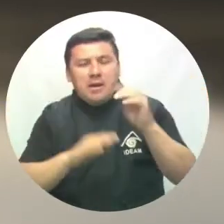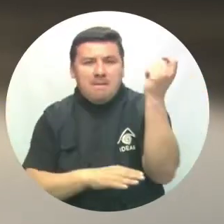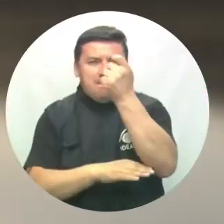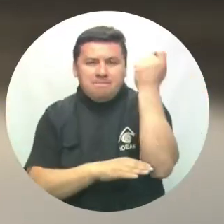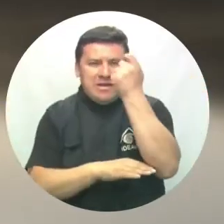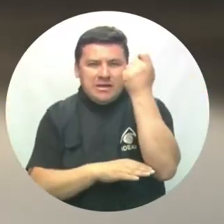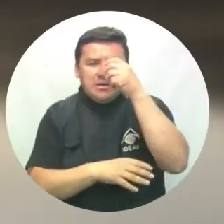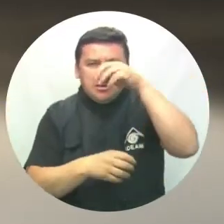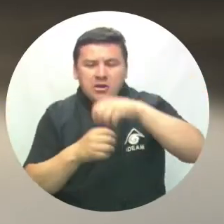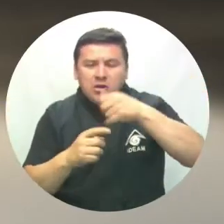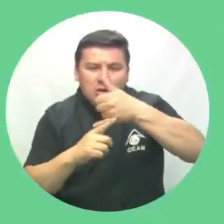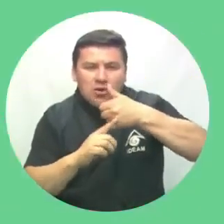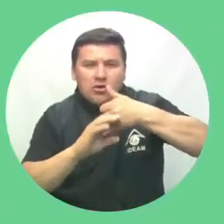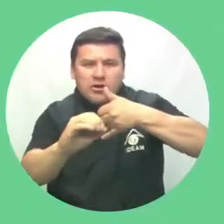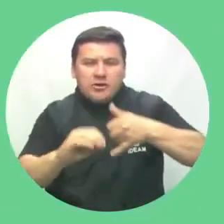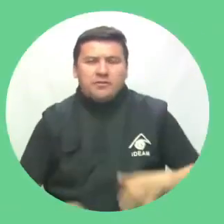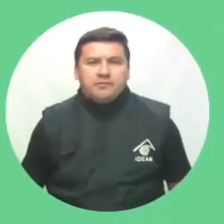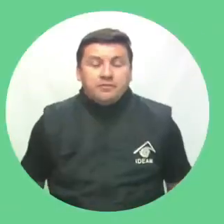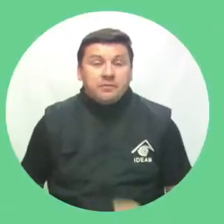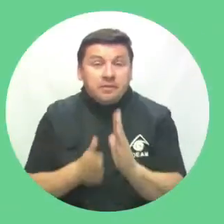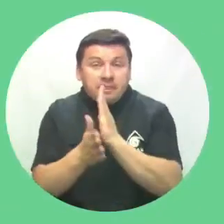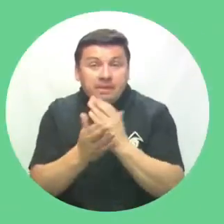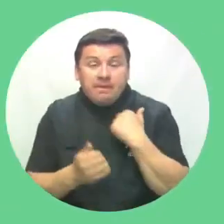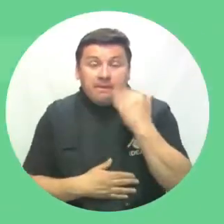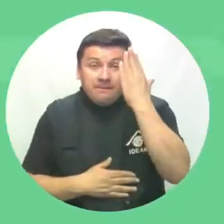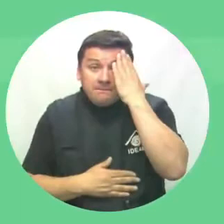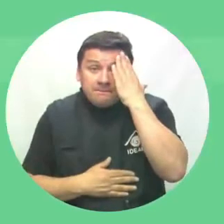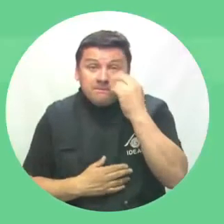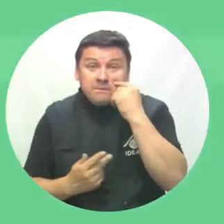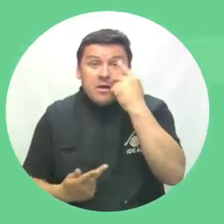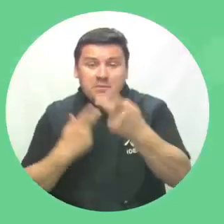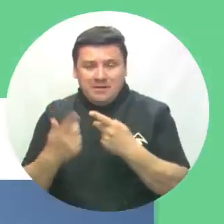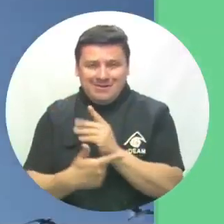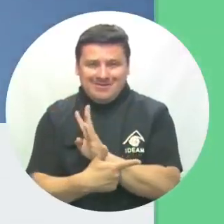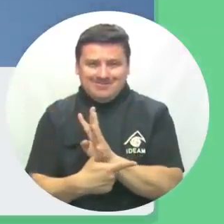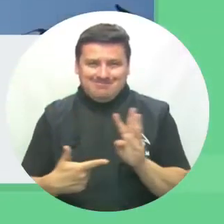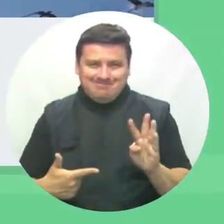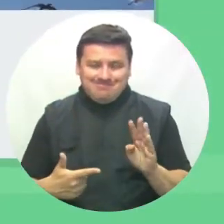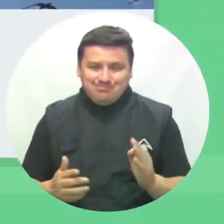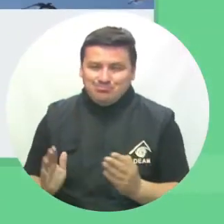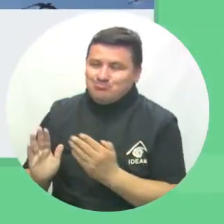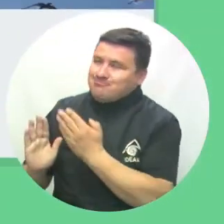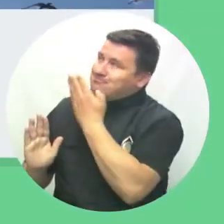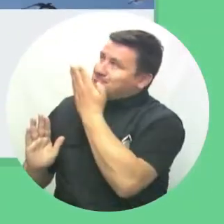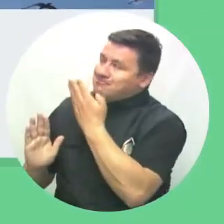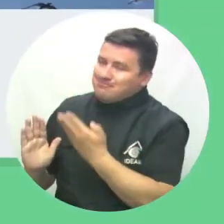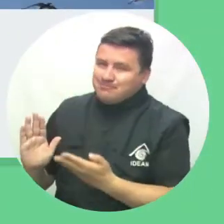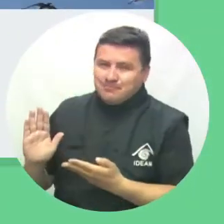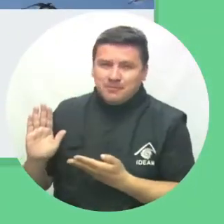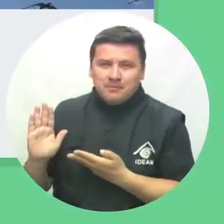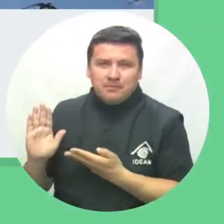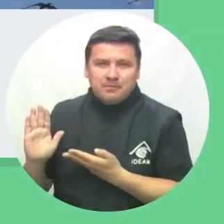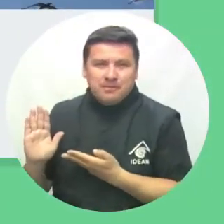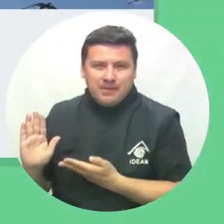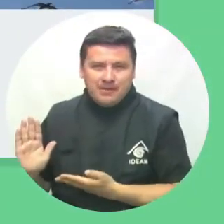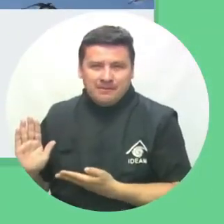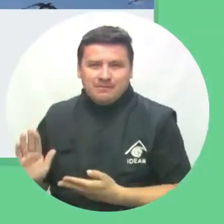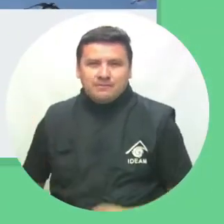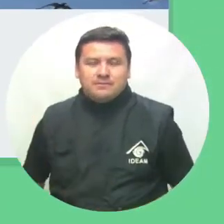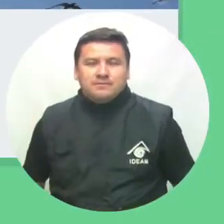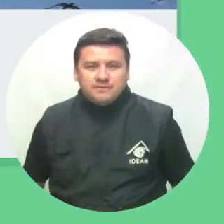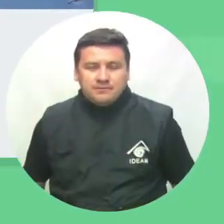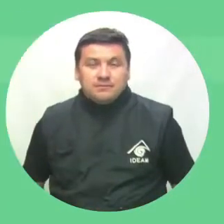Meta, en la región de la Orinoquía. Para mayor información sobre el pronóstico del tiempo, visítenos en www.ideam.gov